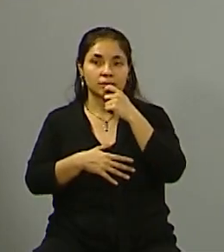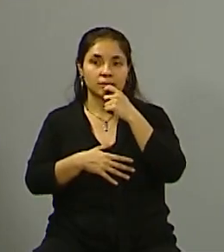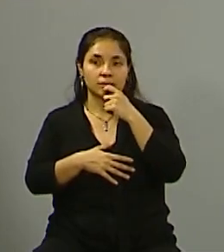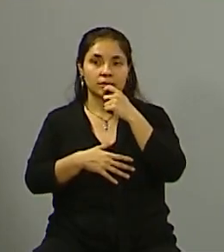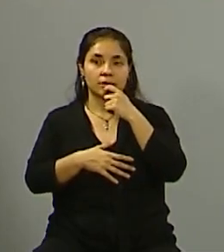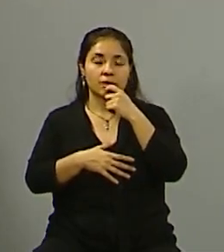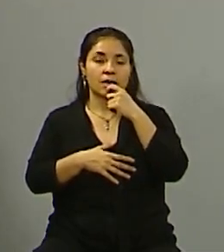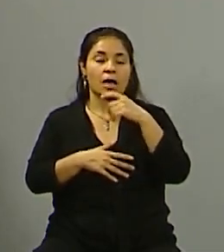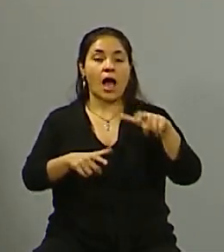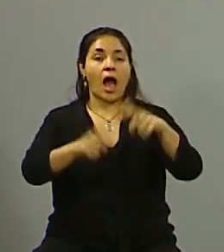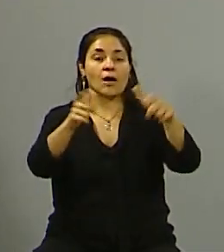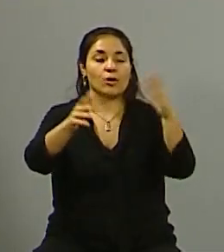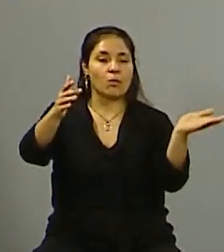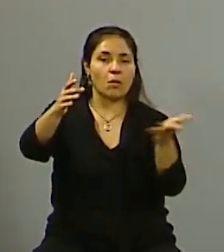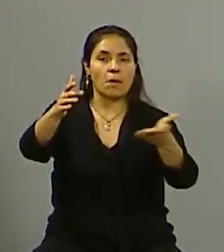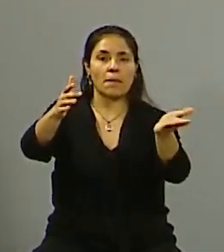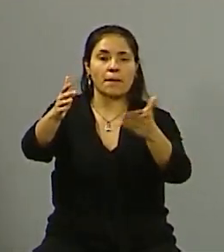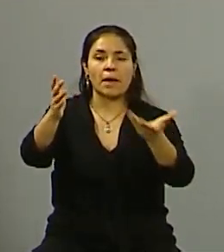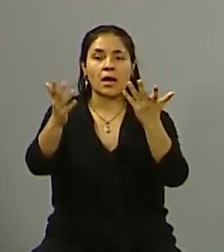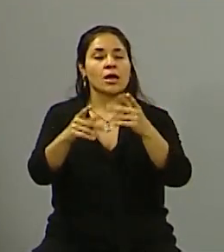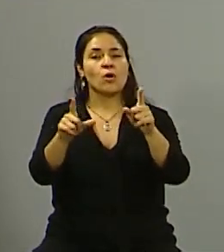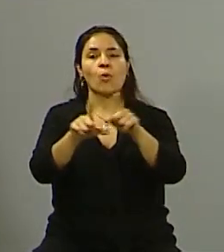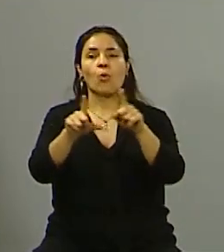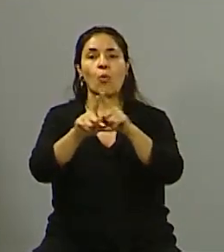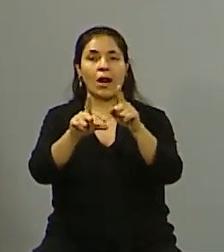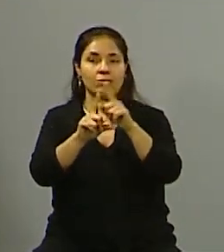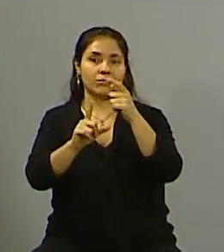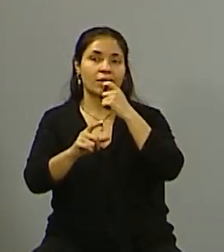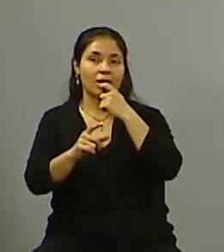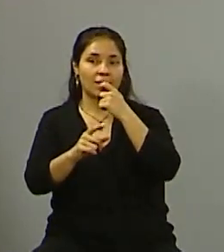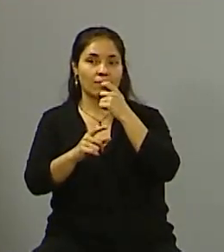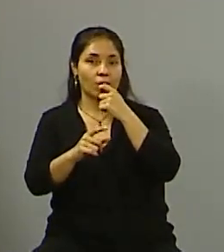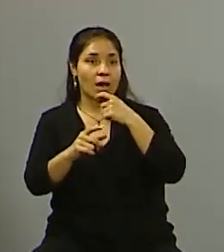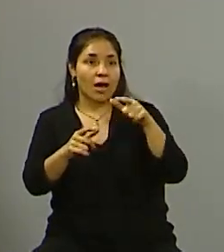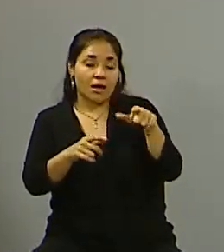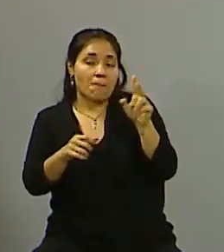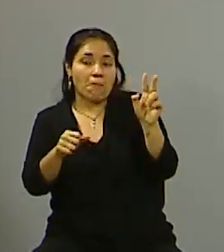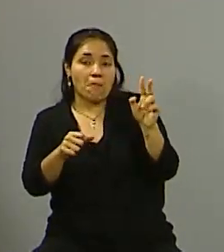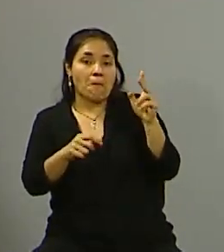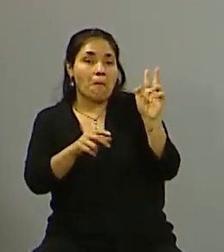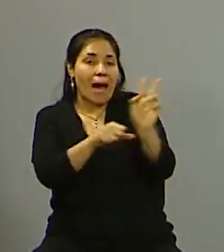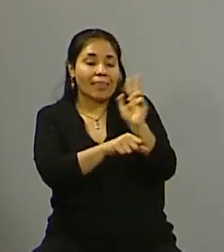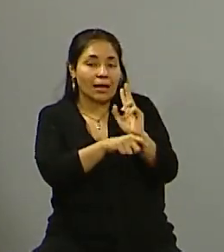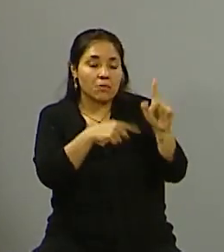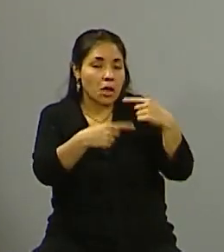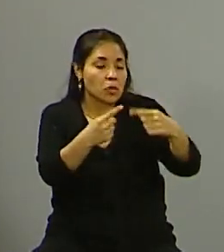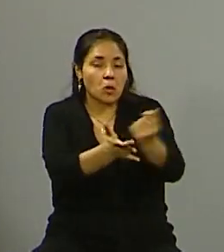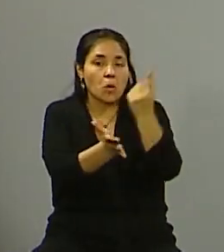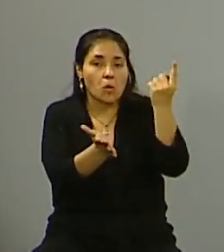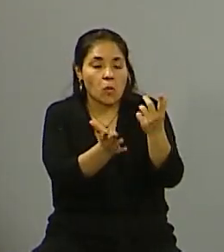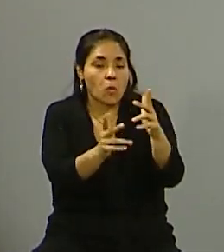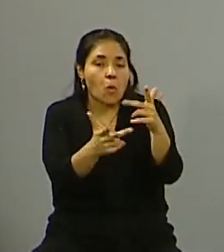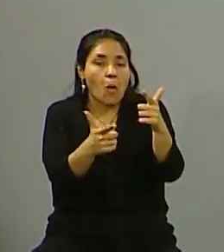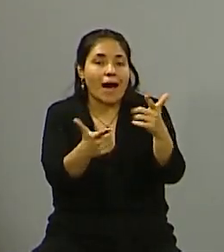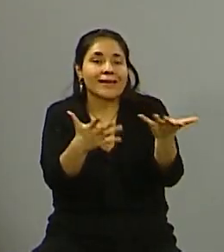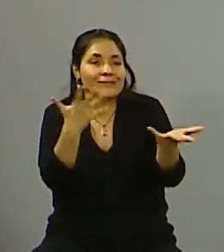erradicación de un forestal, pero sí asumimos los costos del no mantenimiento de ese forestal, digamos, ¿se entiende? Entonces, por ejemplo, un viento sonda cae